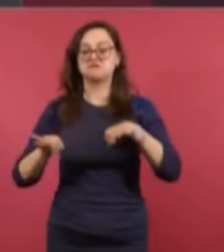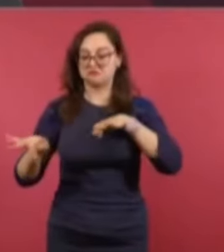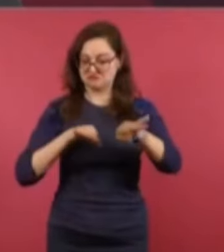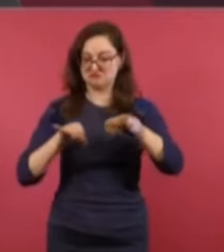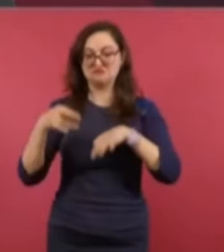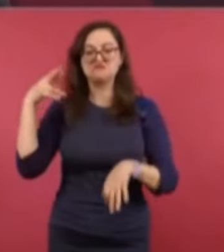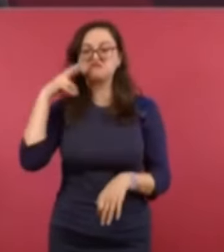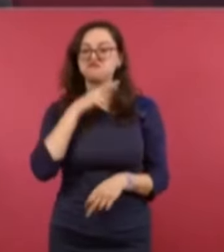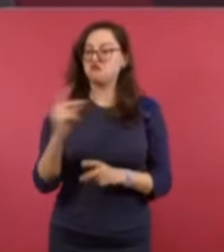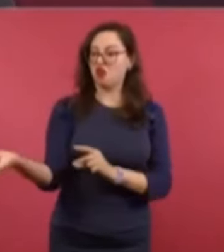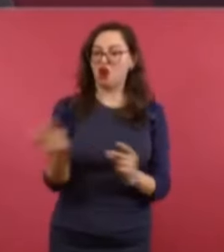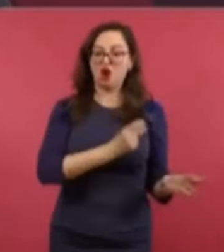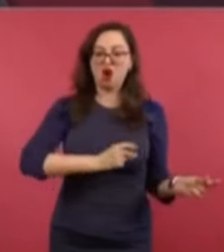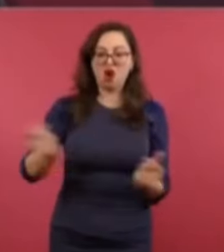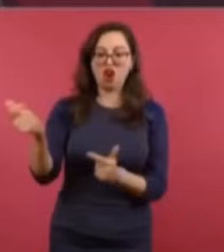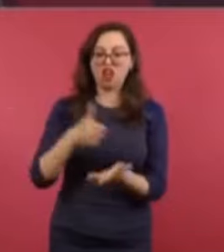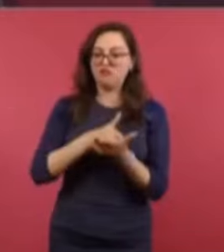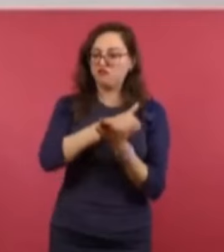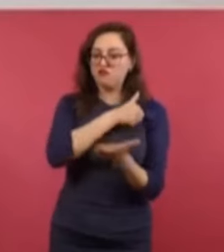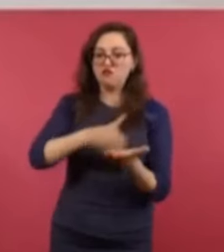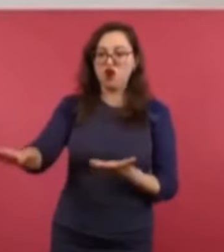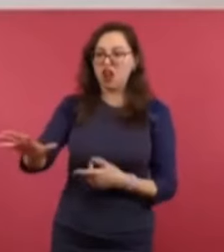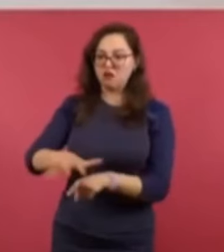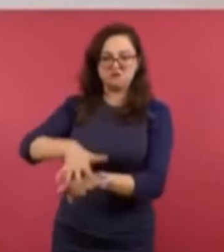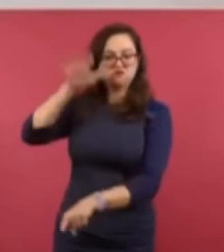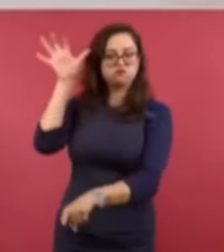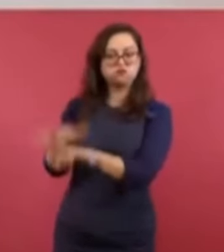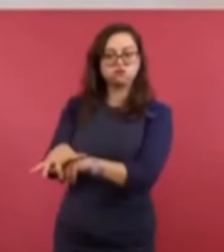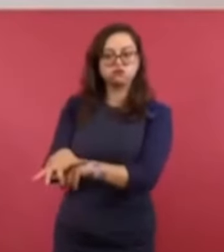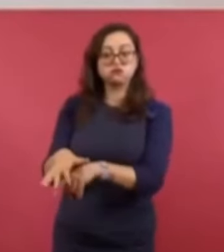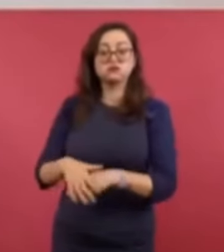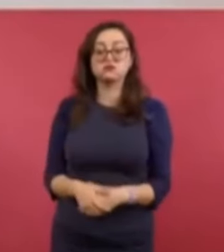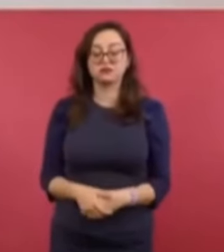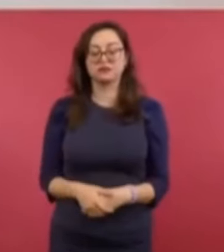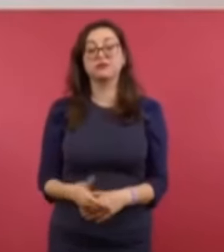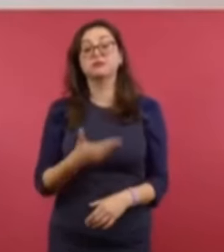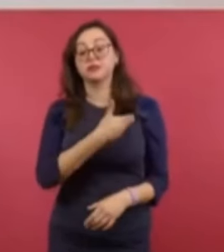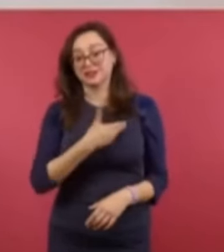y reprimirlos con Calderón.